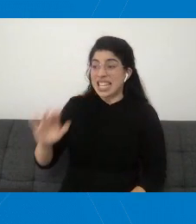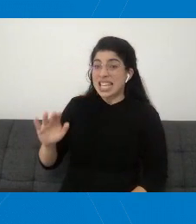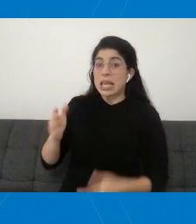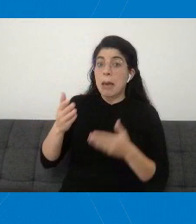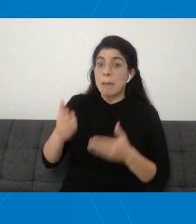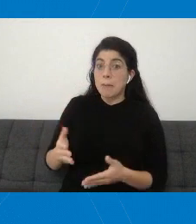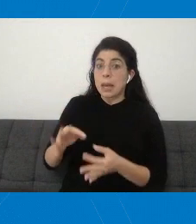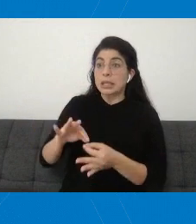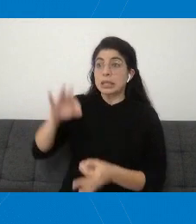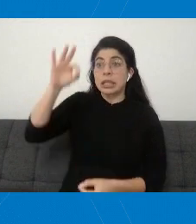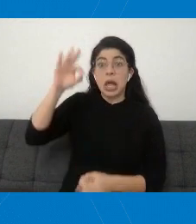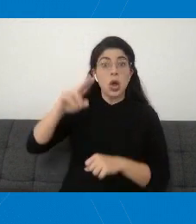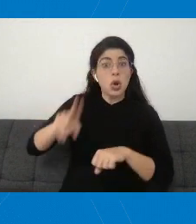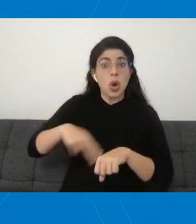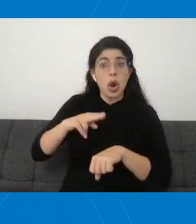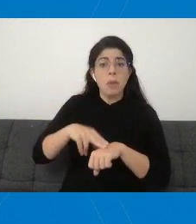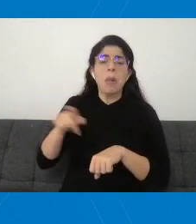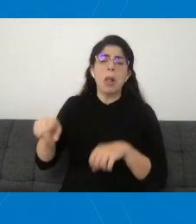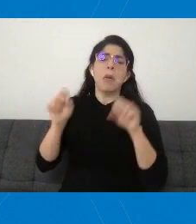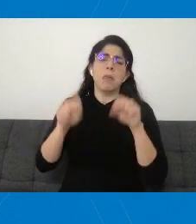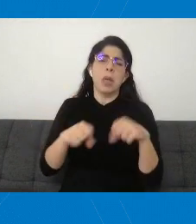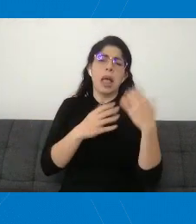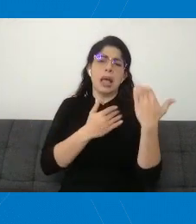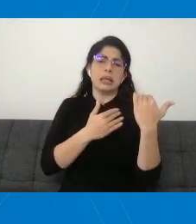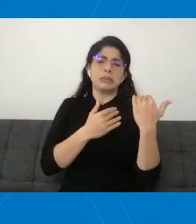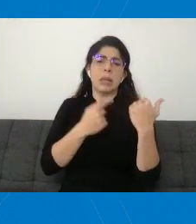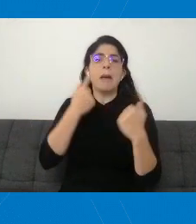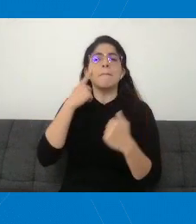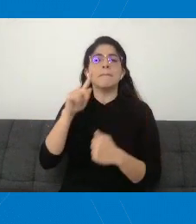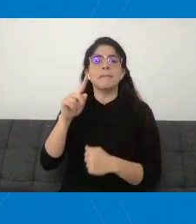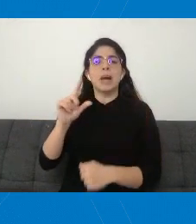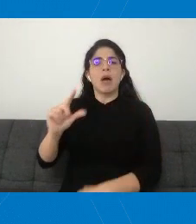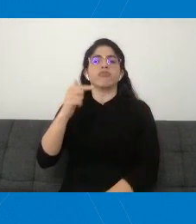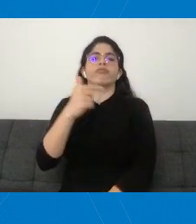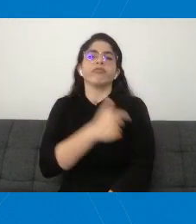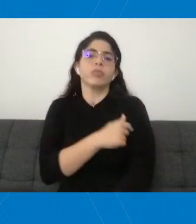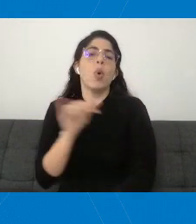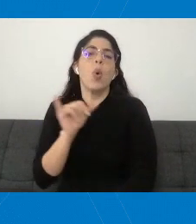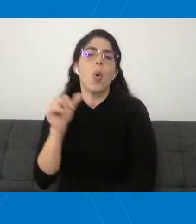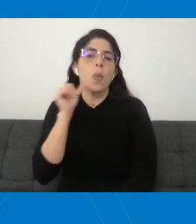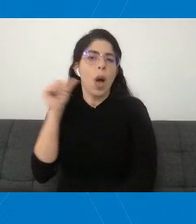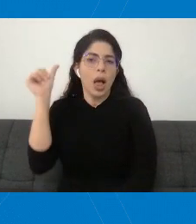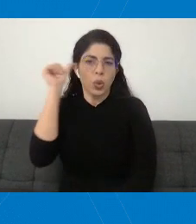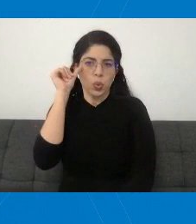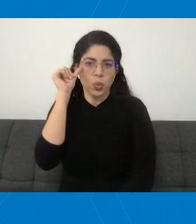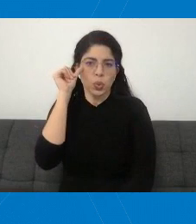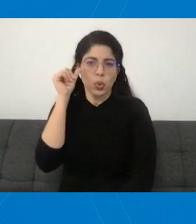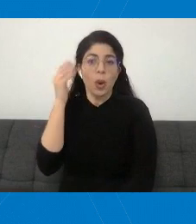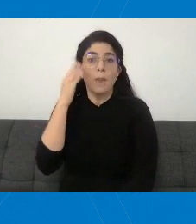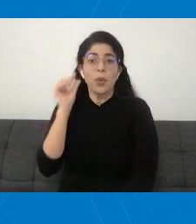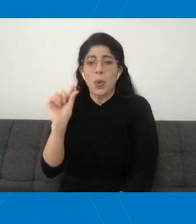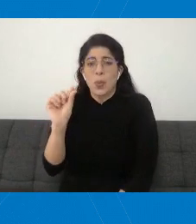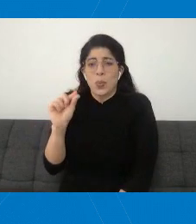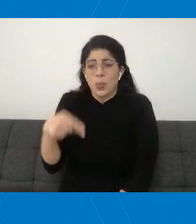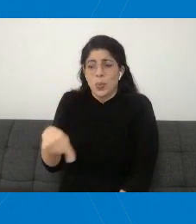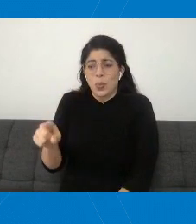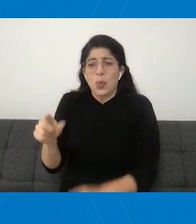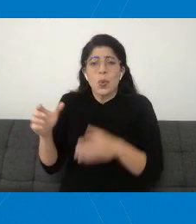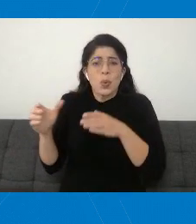desarrollo normal, podría esperarse y recibir la dosis de adulto, porque ya le falta muy poco tiempo.